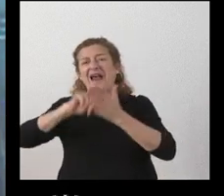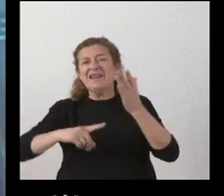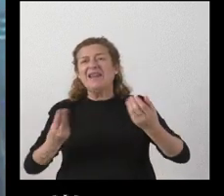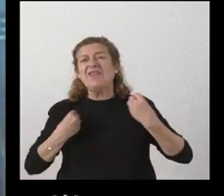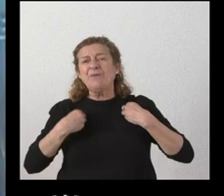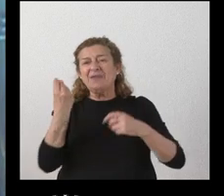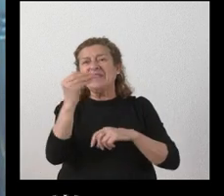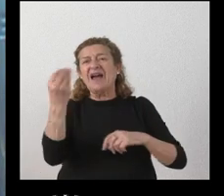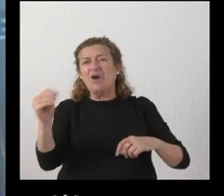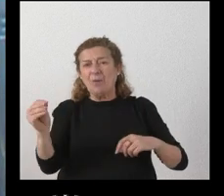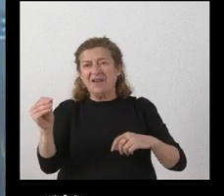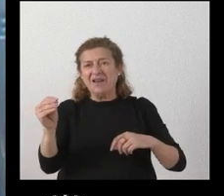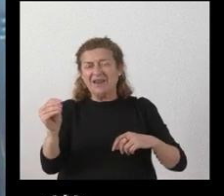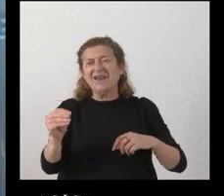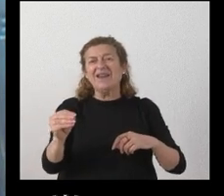joven